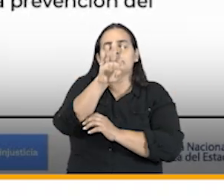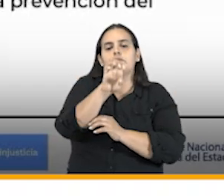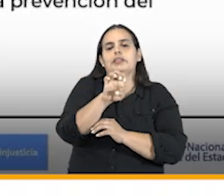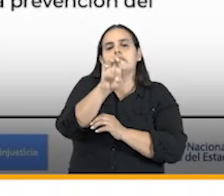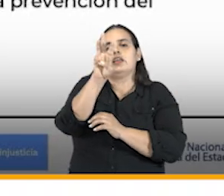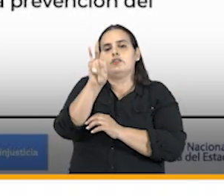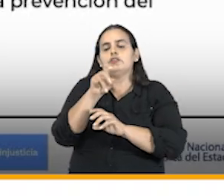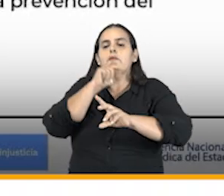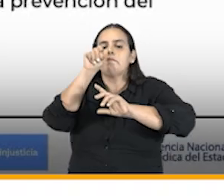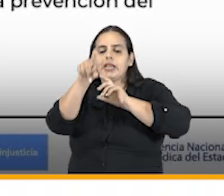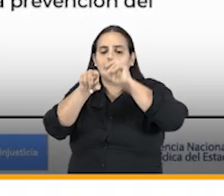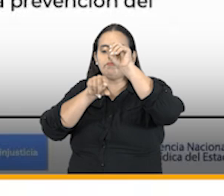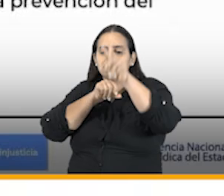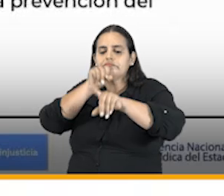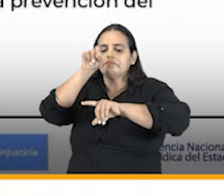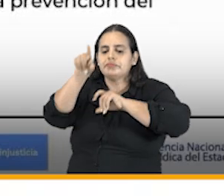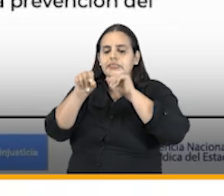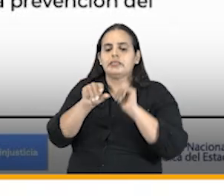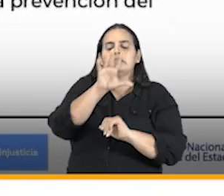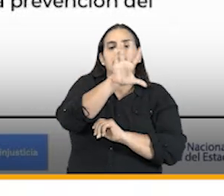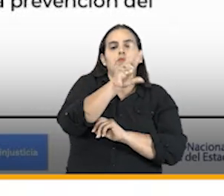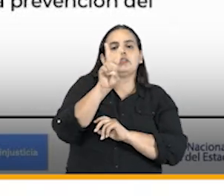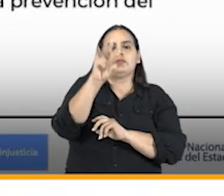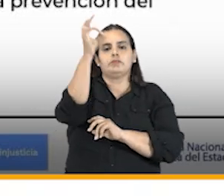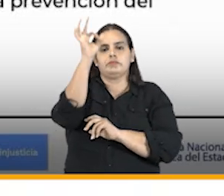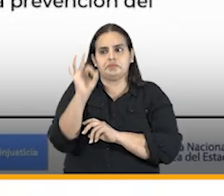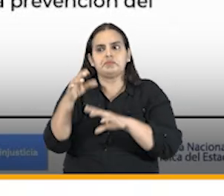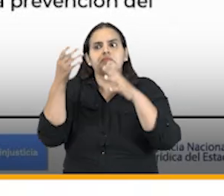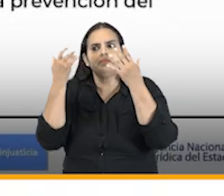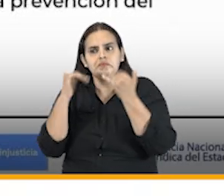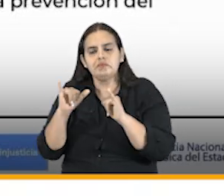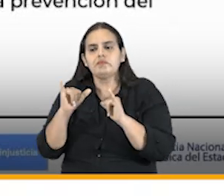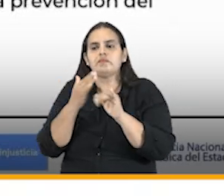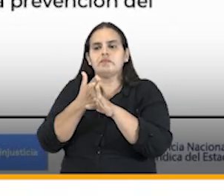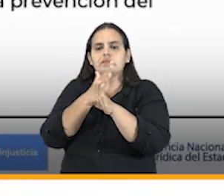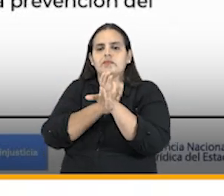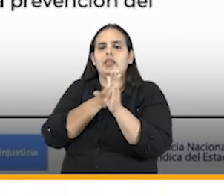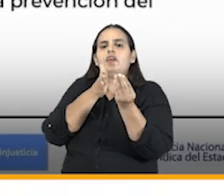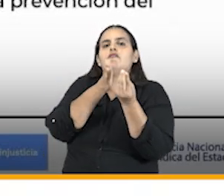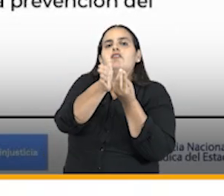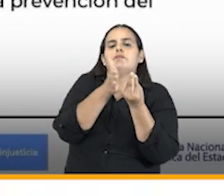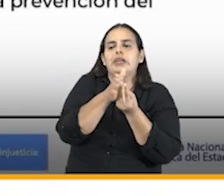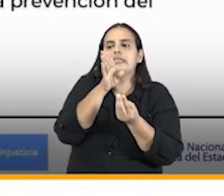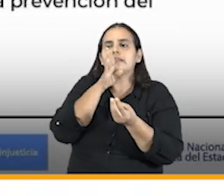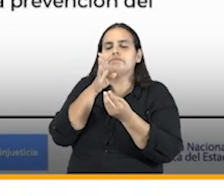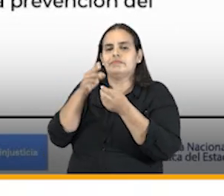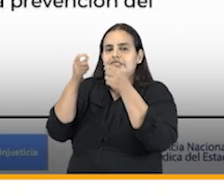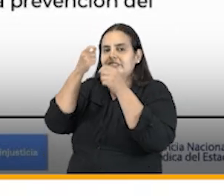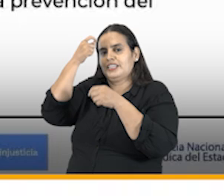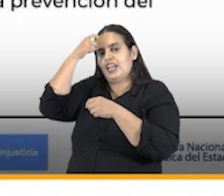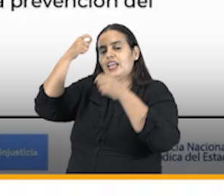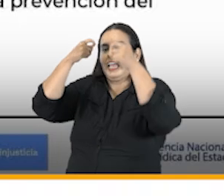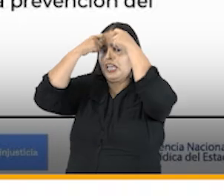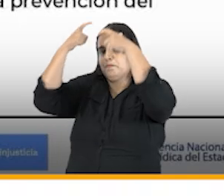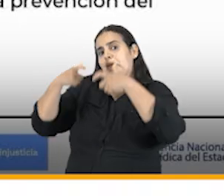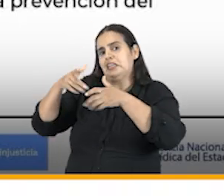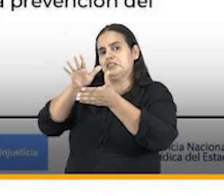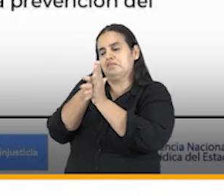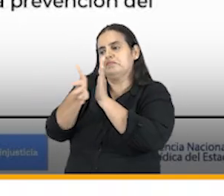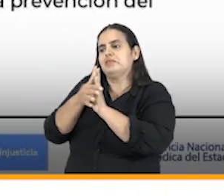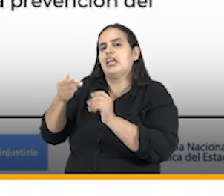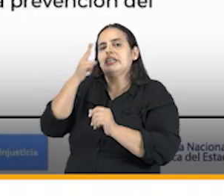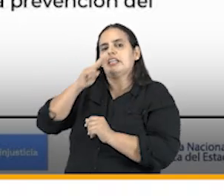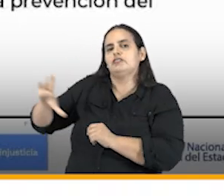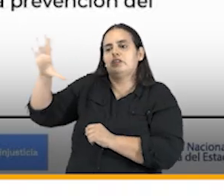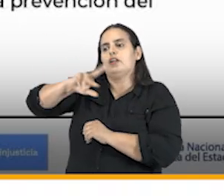consultas 52% de ellas formuladas por entidades nacionales y 48% por entidades